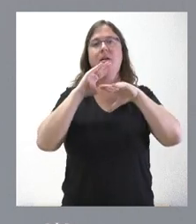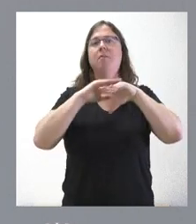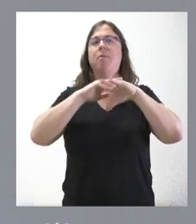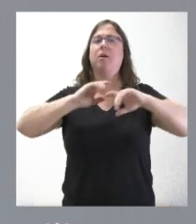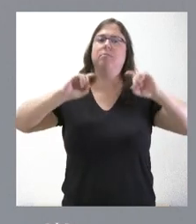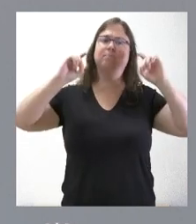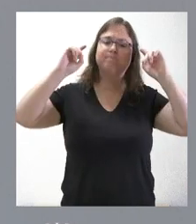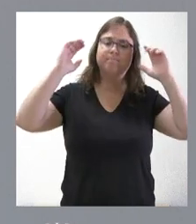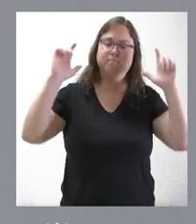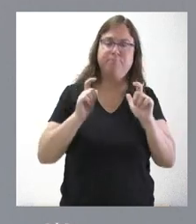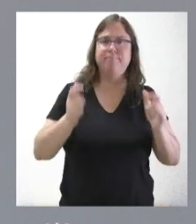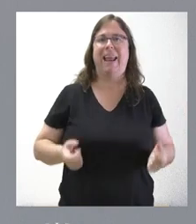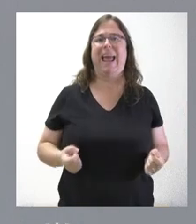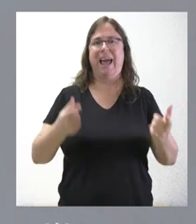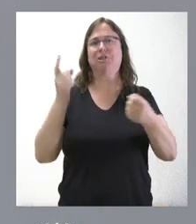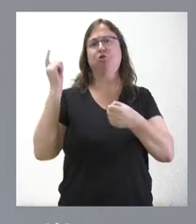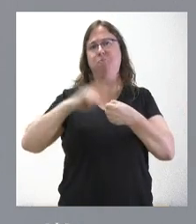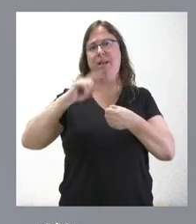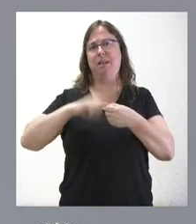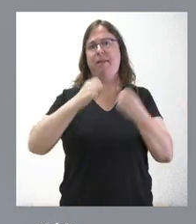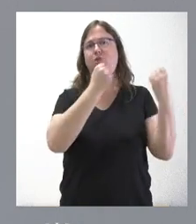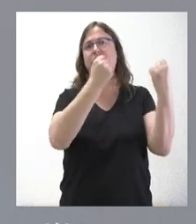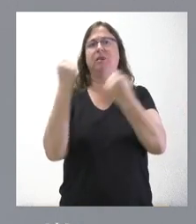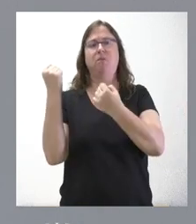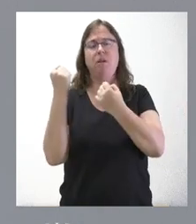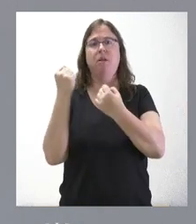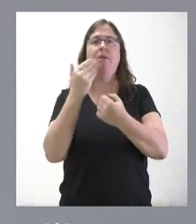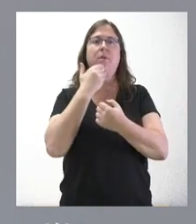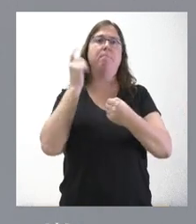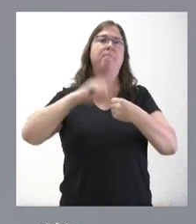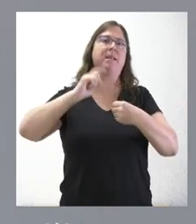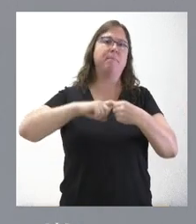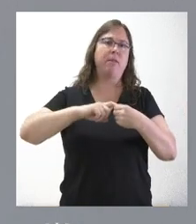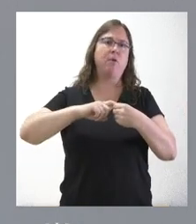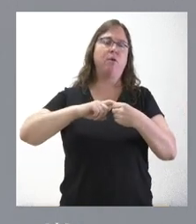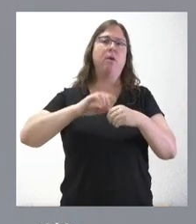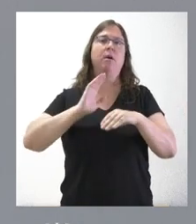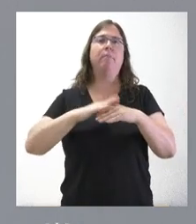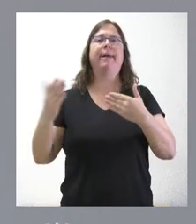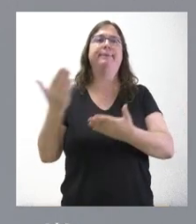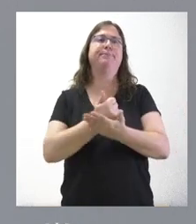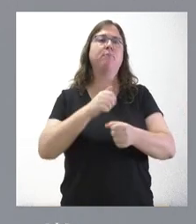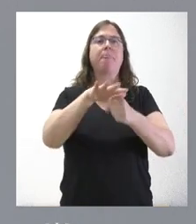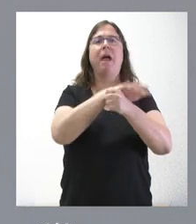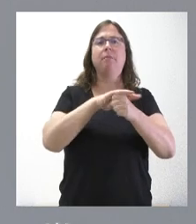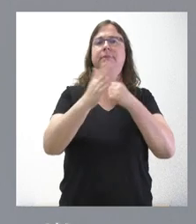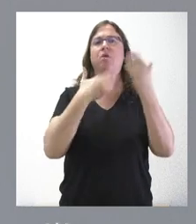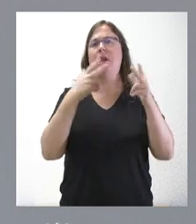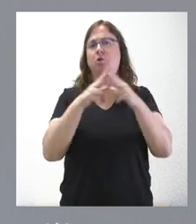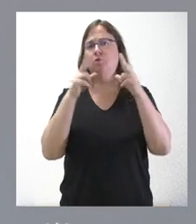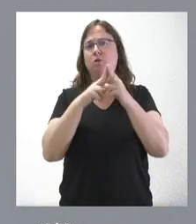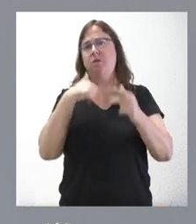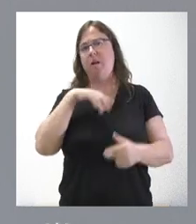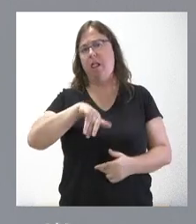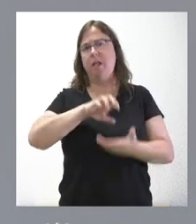estos gastos de participación institucional. Esto refiriendo a la participación en todos los ámbitos de diálogo social que tenemos en